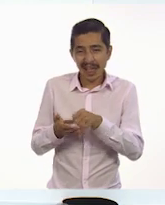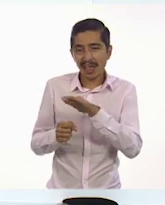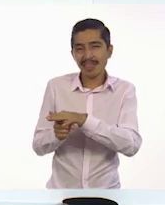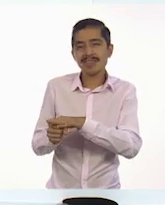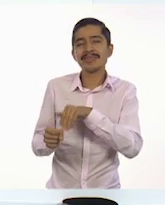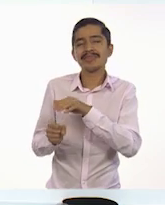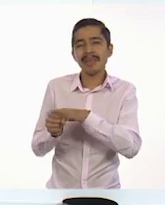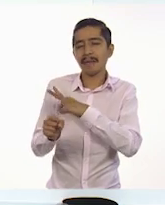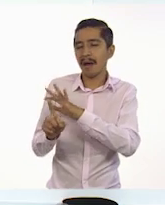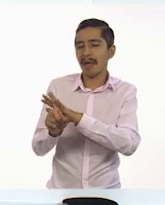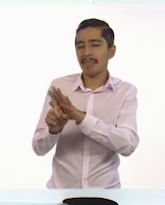Yo creo que sí.